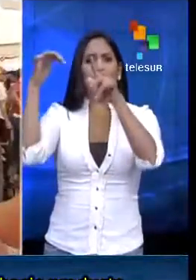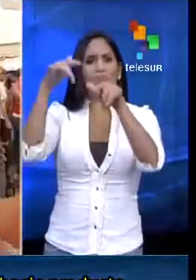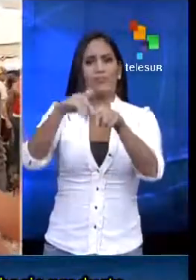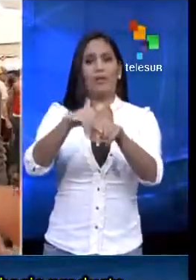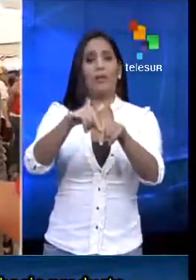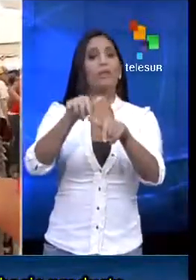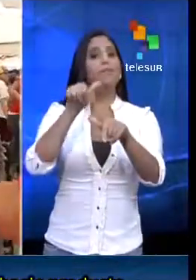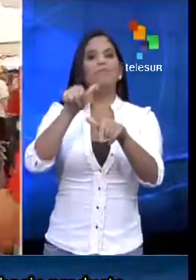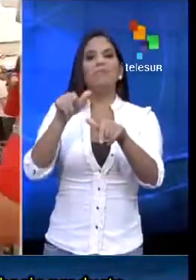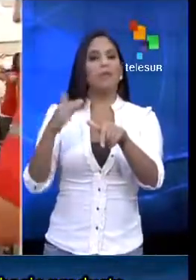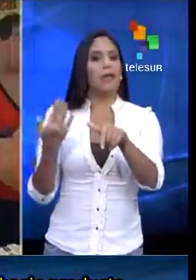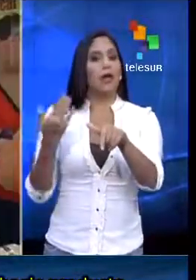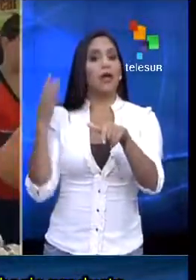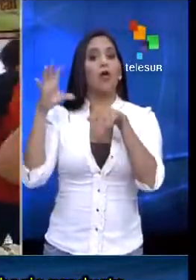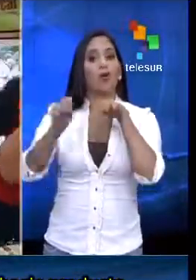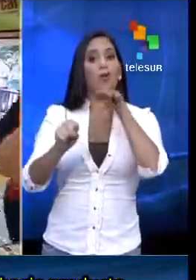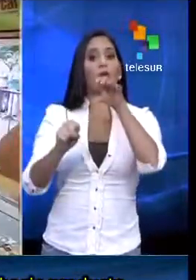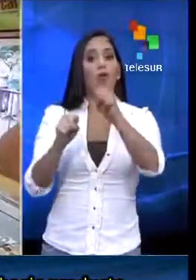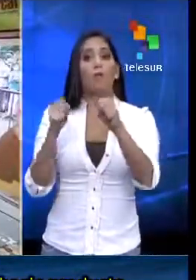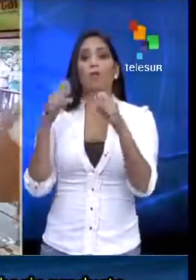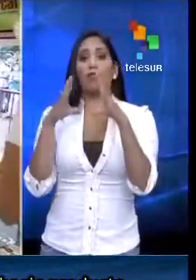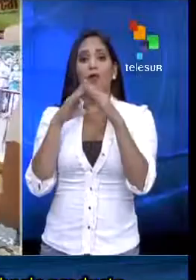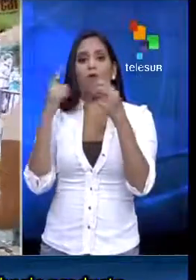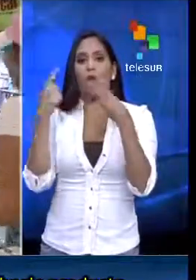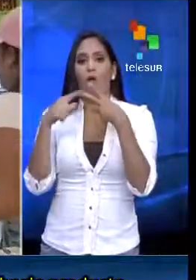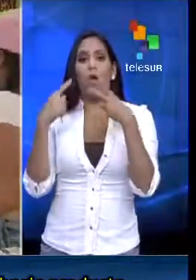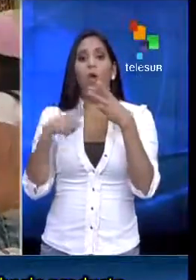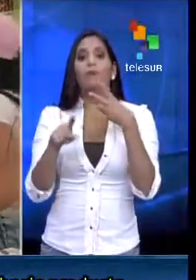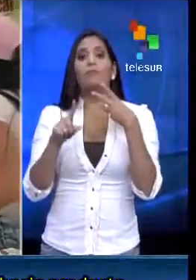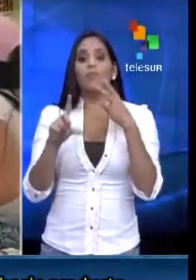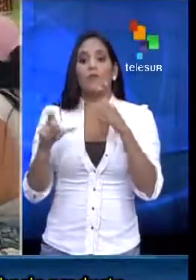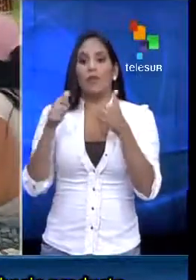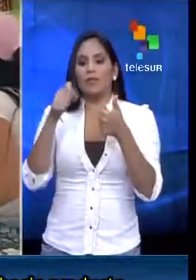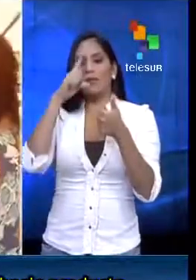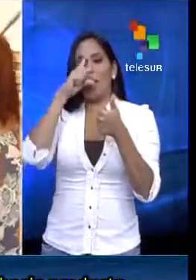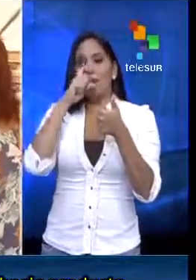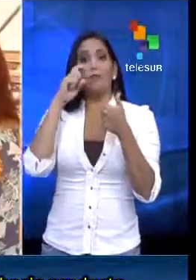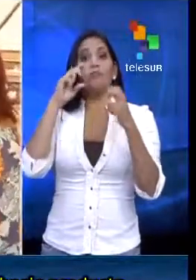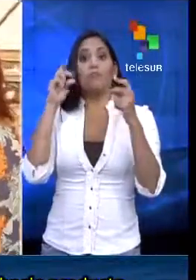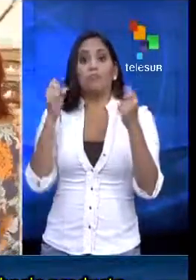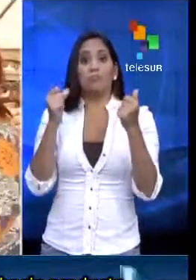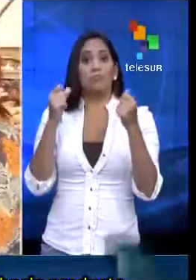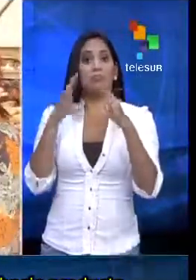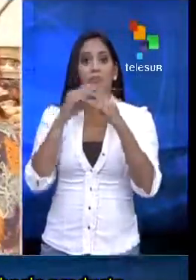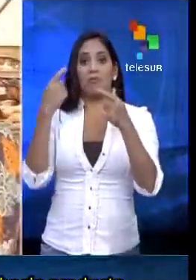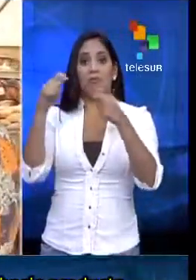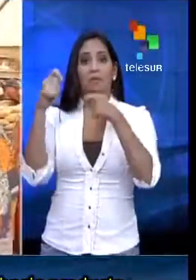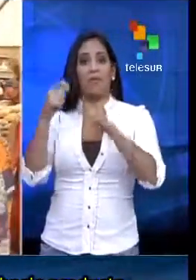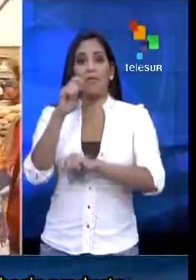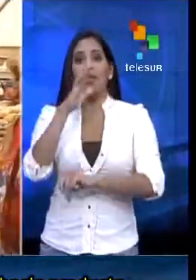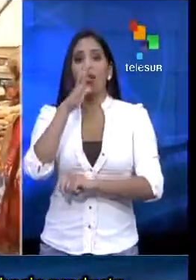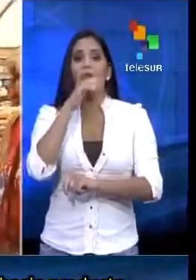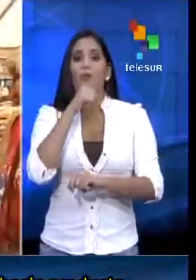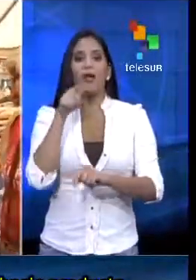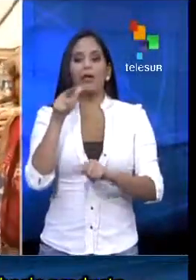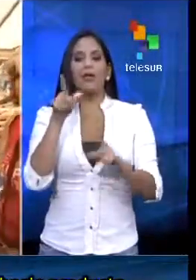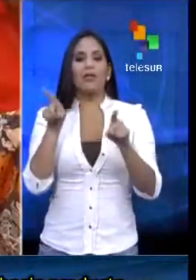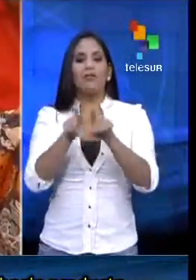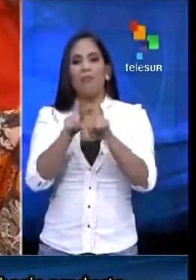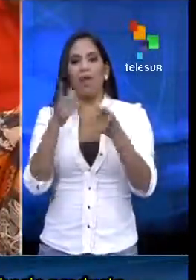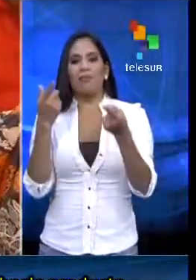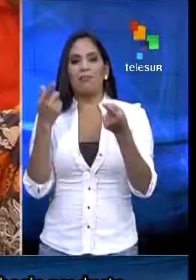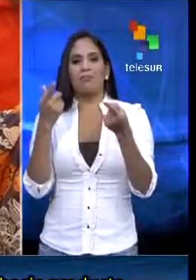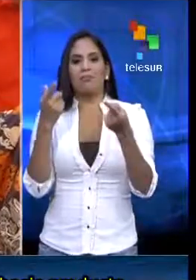Esta vez para adquirir productos de primera necesidad que a principios de año desaparecieron de los anaqueles como parte de la guerra económica